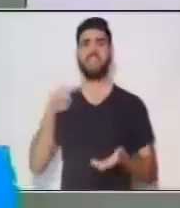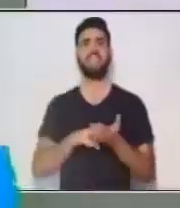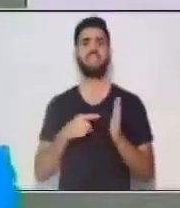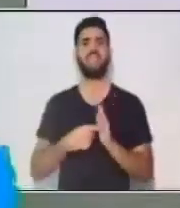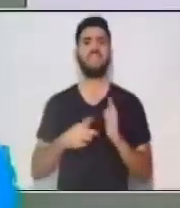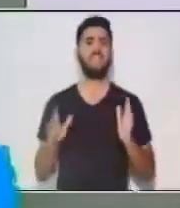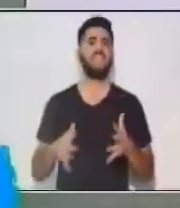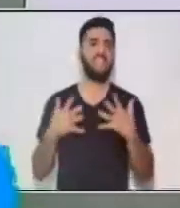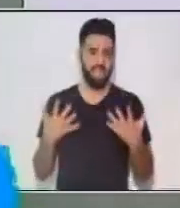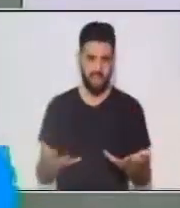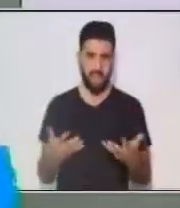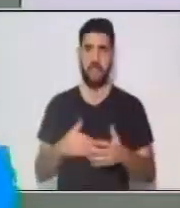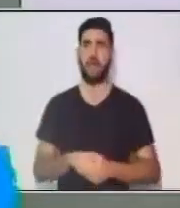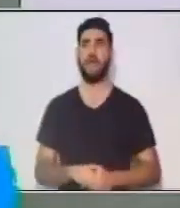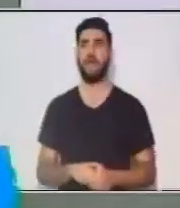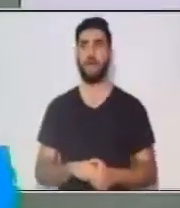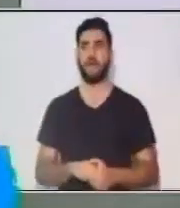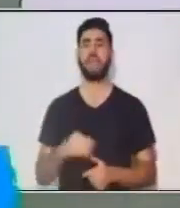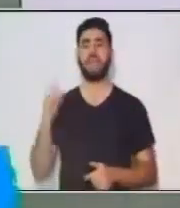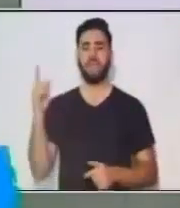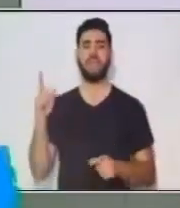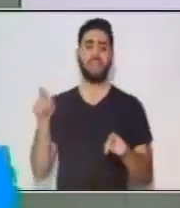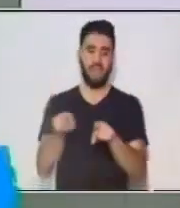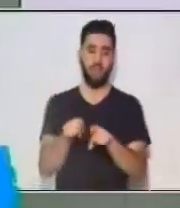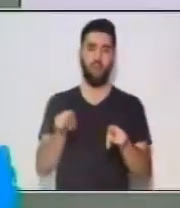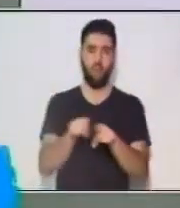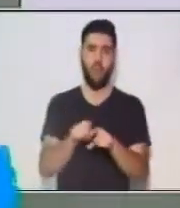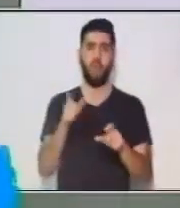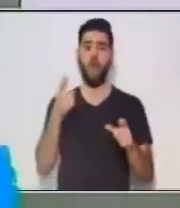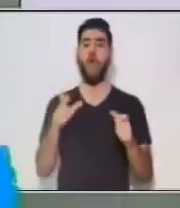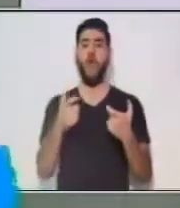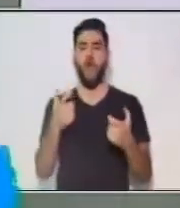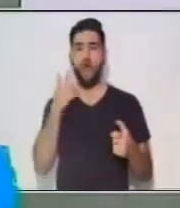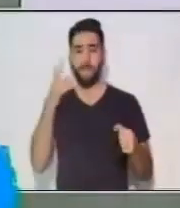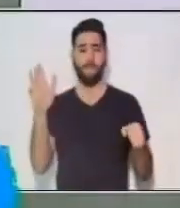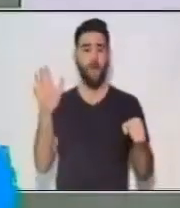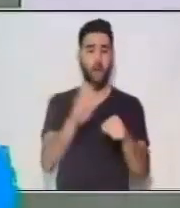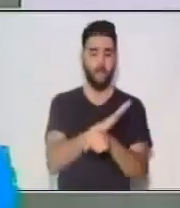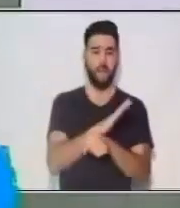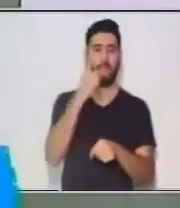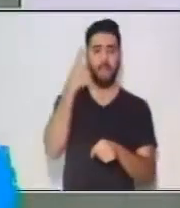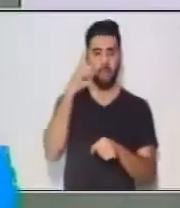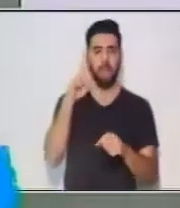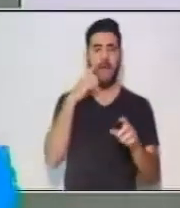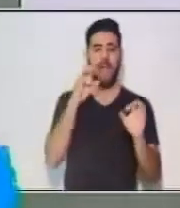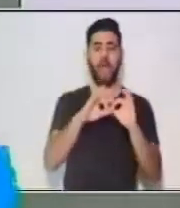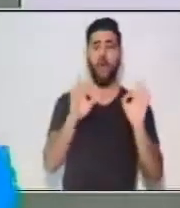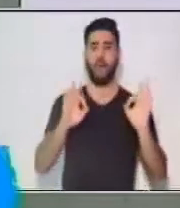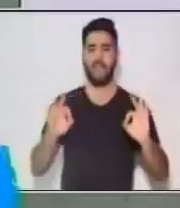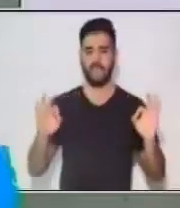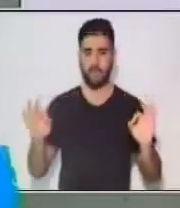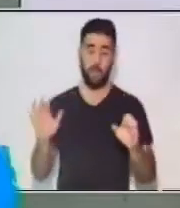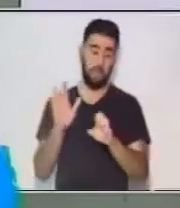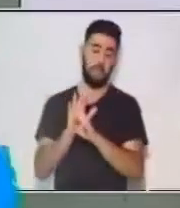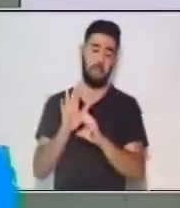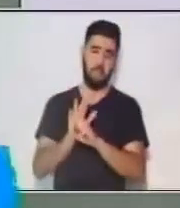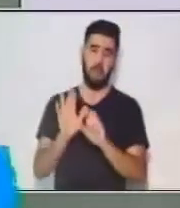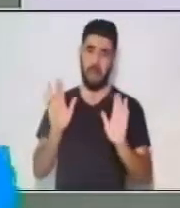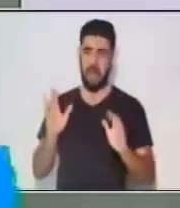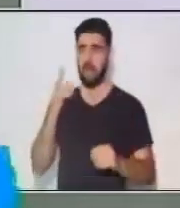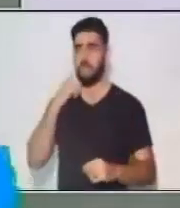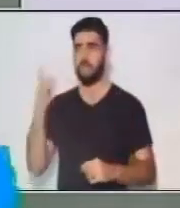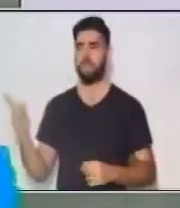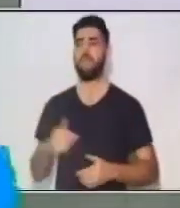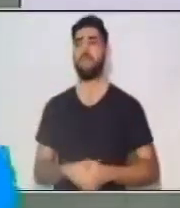que está haciendo el sujeto? Es como el complemento de la persona de quien se está hablando. Ejemplo. El hijo de mi vecina